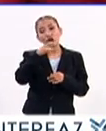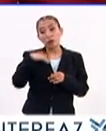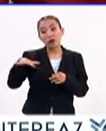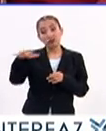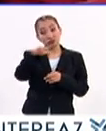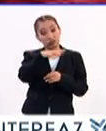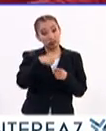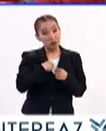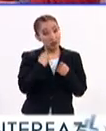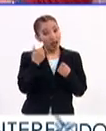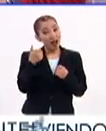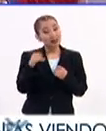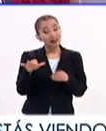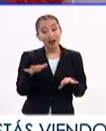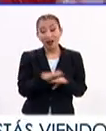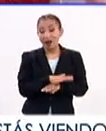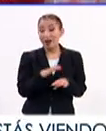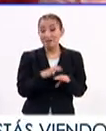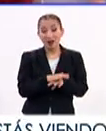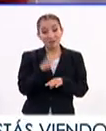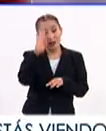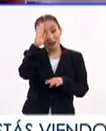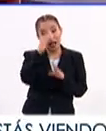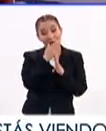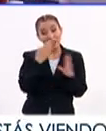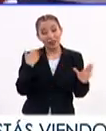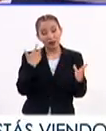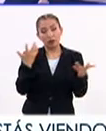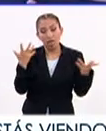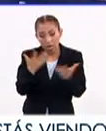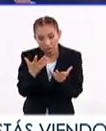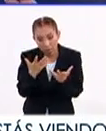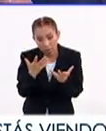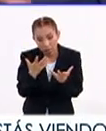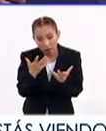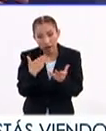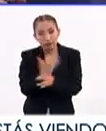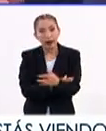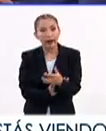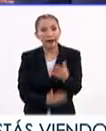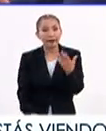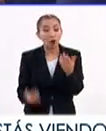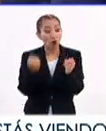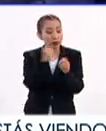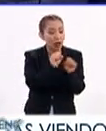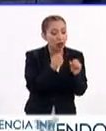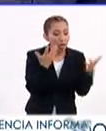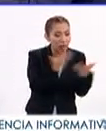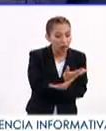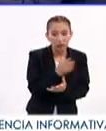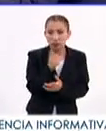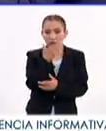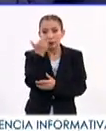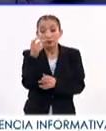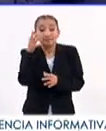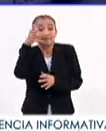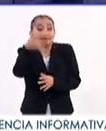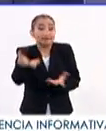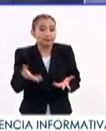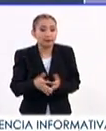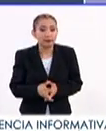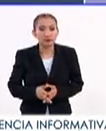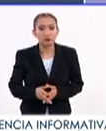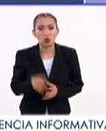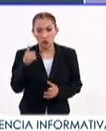que tenemos que reflexionar antes de que ahora sí que nos revienten en la mesa o en el aula y no sabemos qué vaya a pasar.